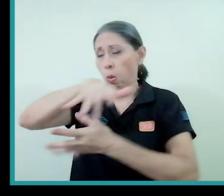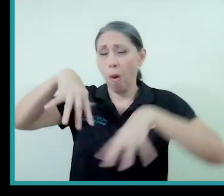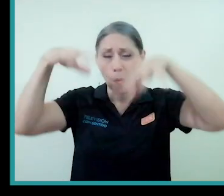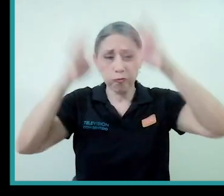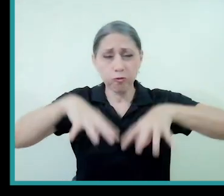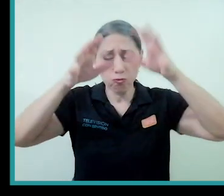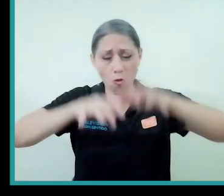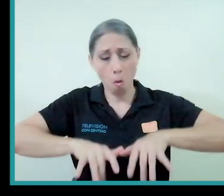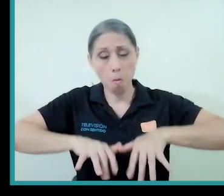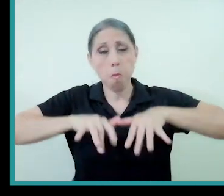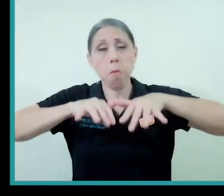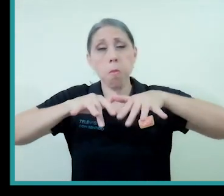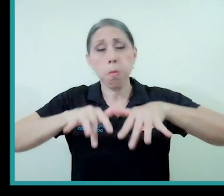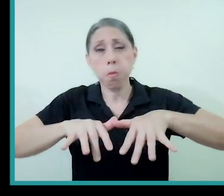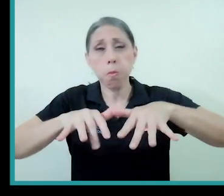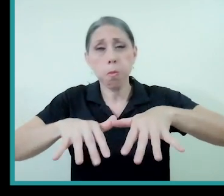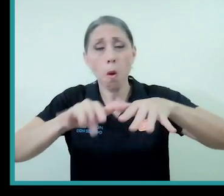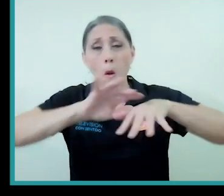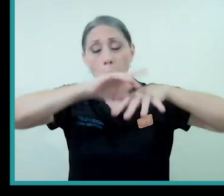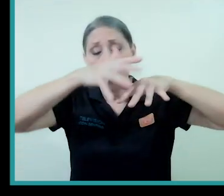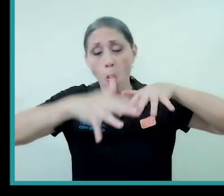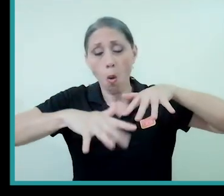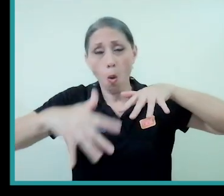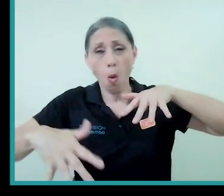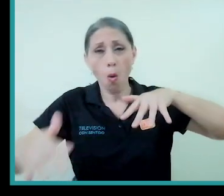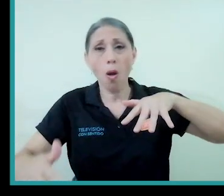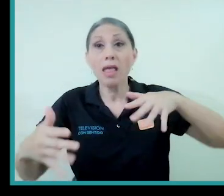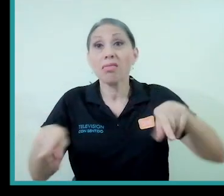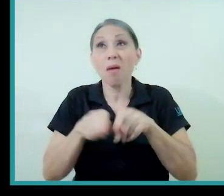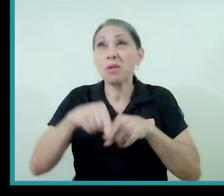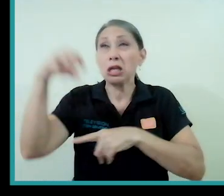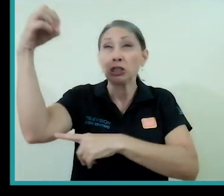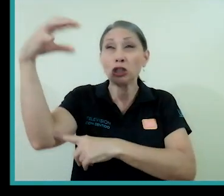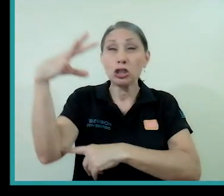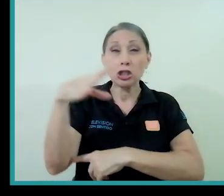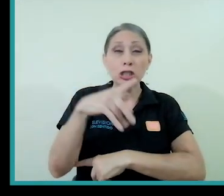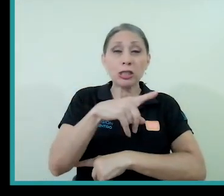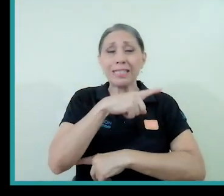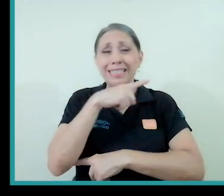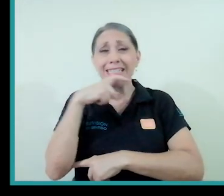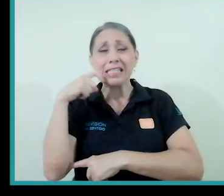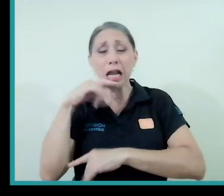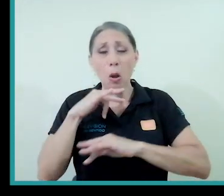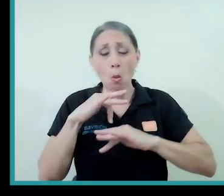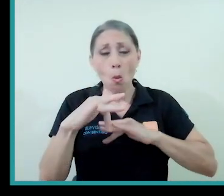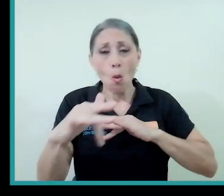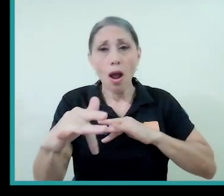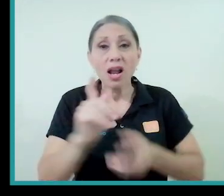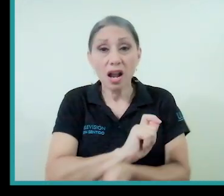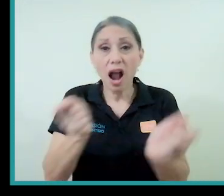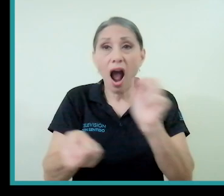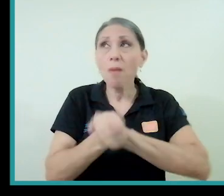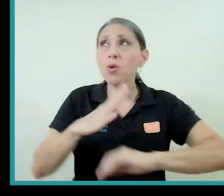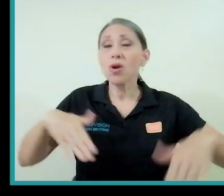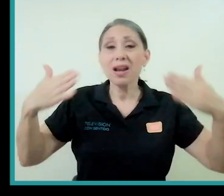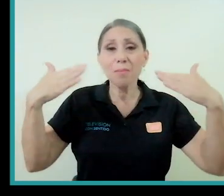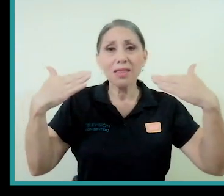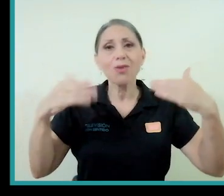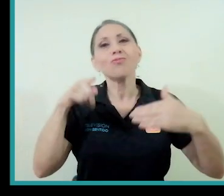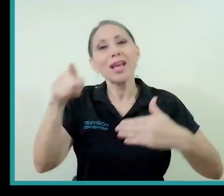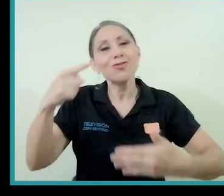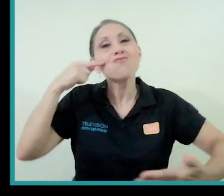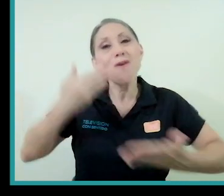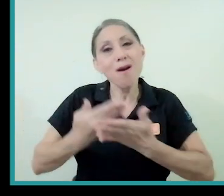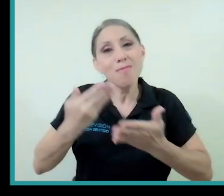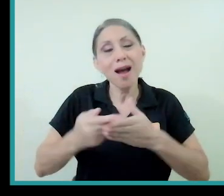las sequías, el cambio climático, son acciones que generan una mala actuación